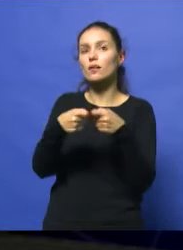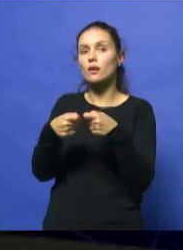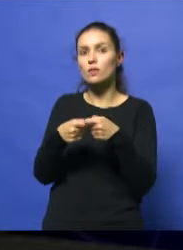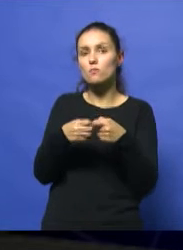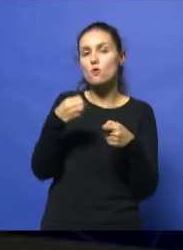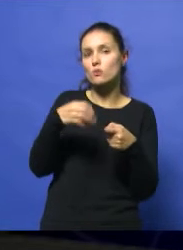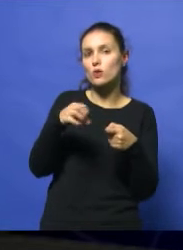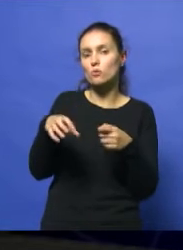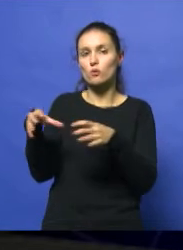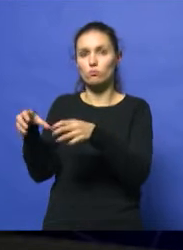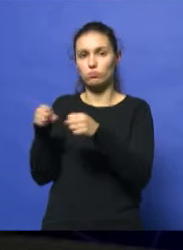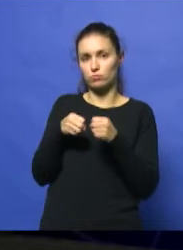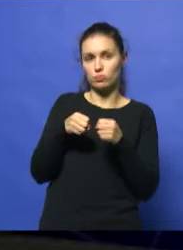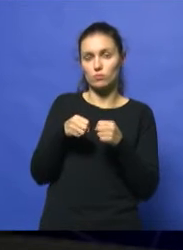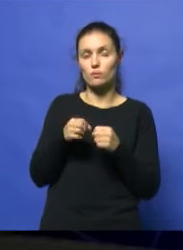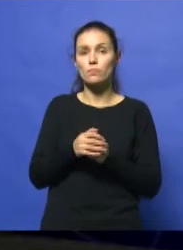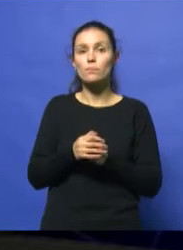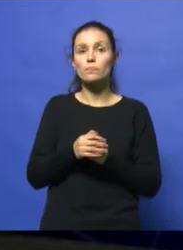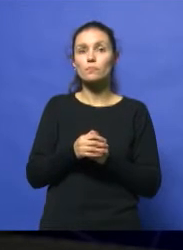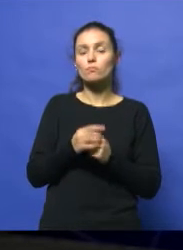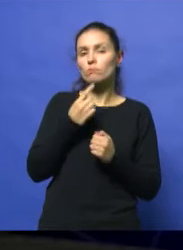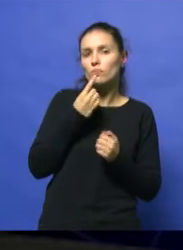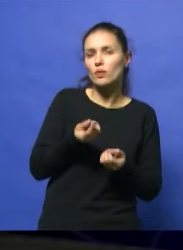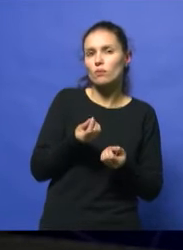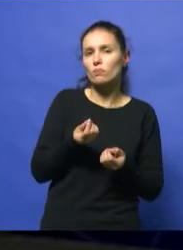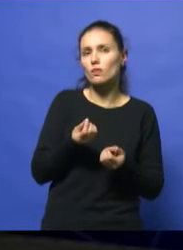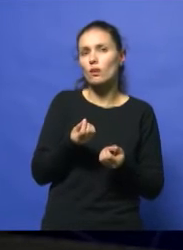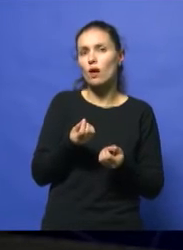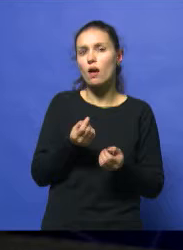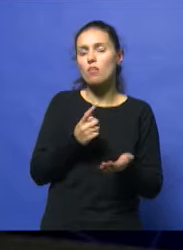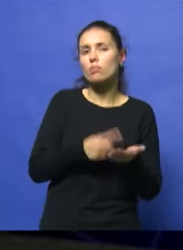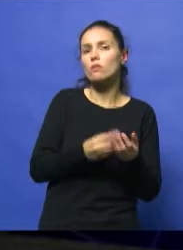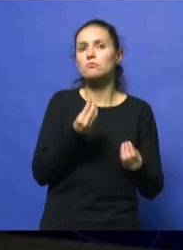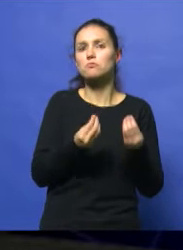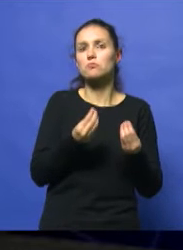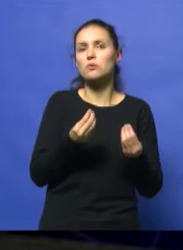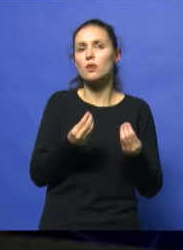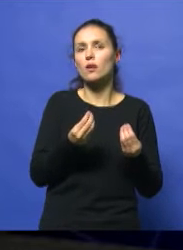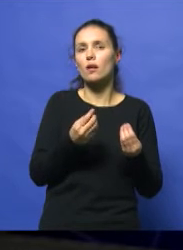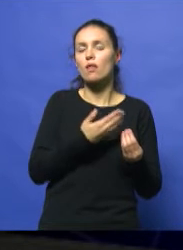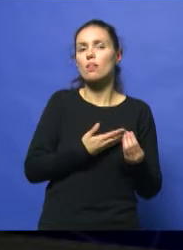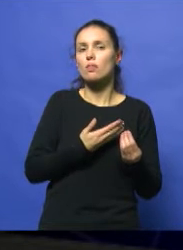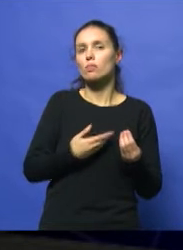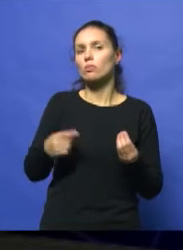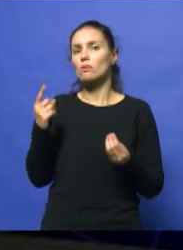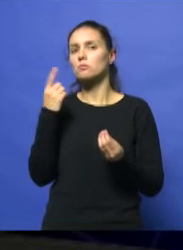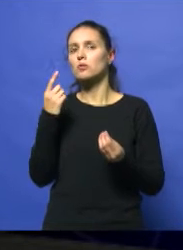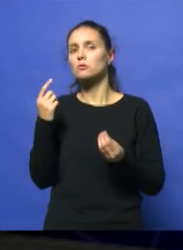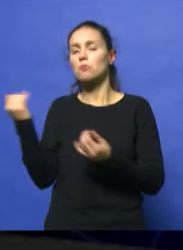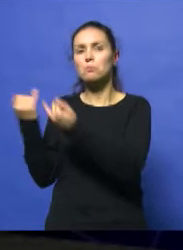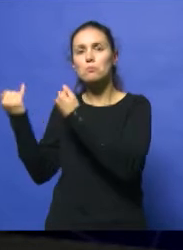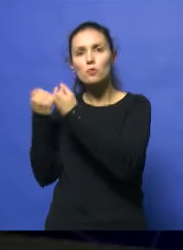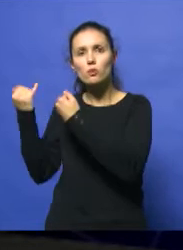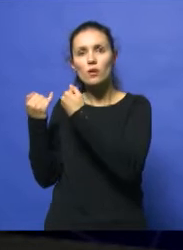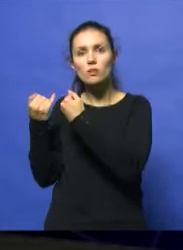residuos. La pregunta que nos estamos haciendo es, ¿cuál fue la decisión? Si desde producción me pueden indicar si ha llegado a algún parte por parte de la municipalidad. El